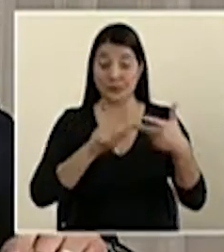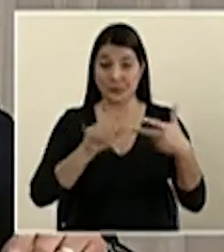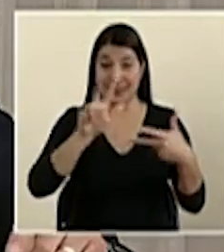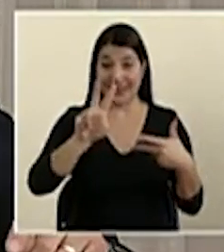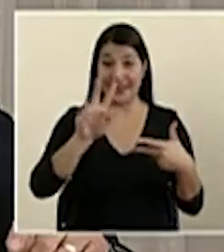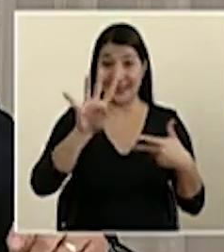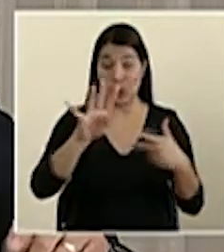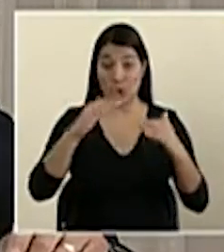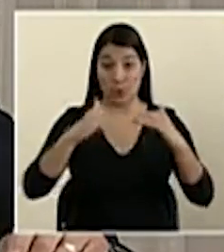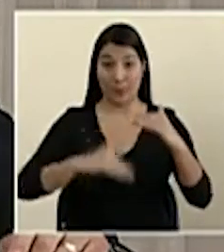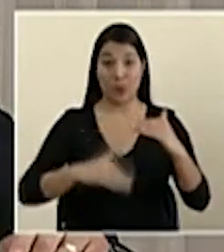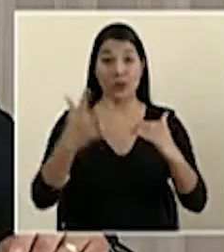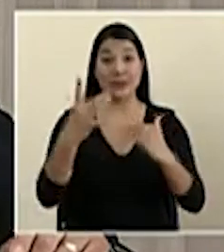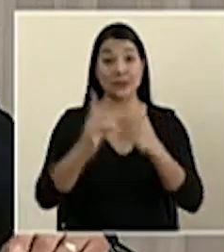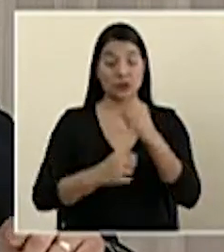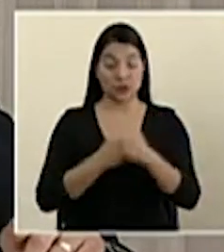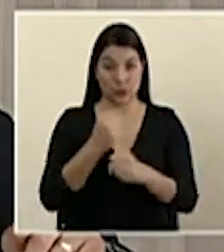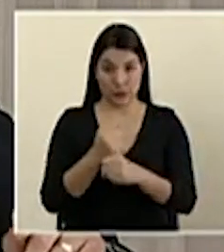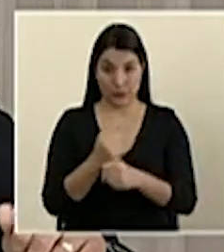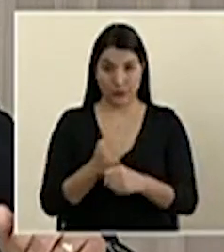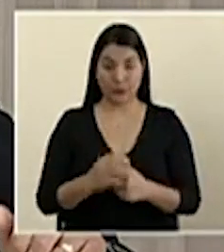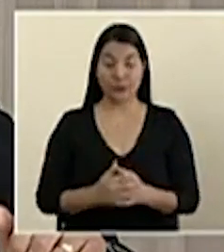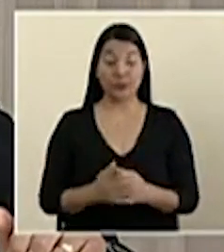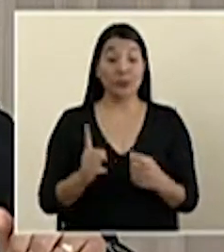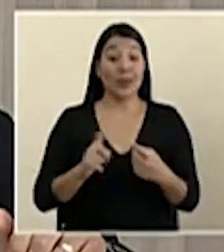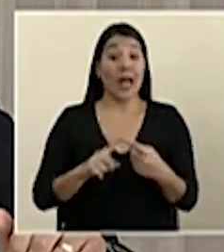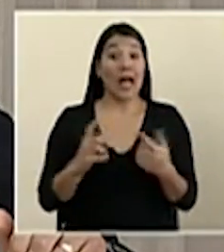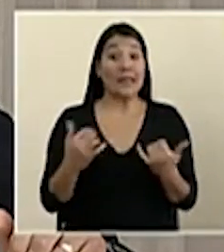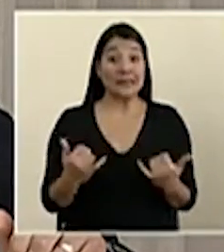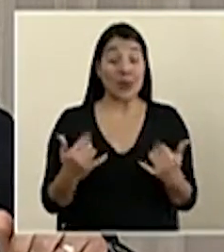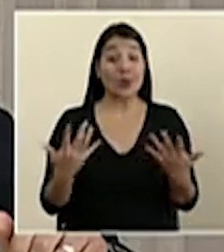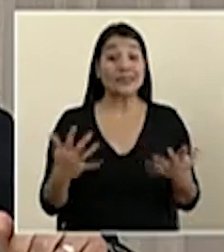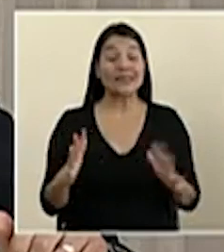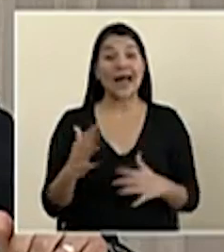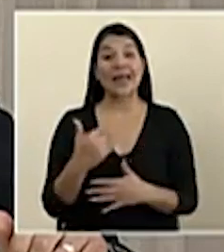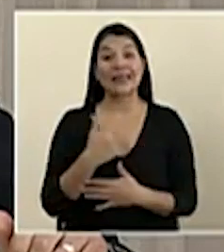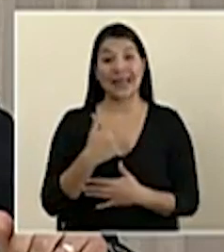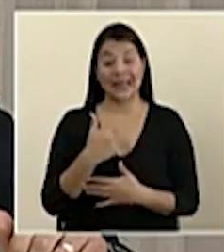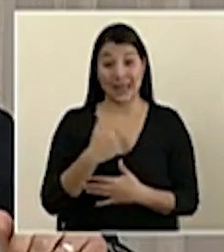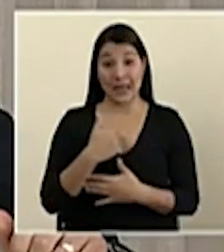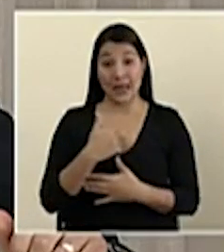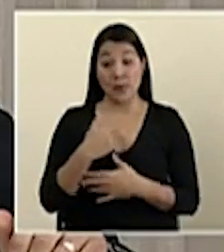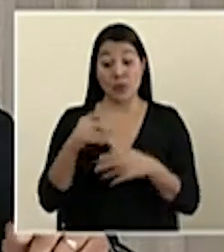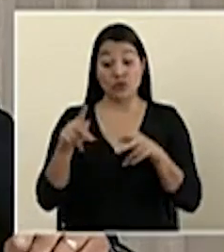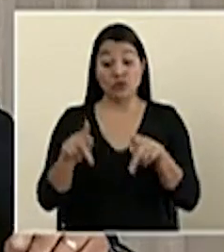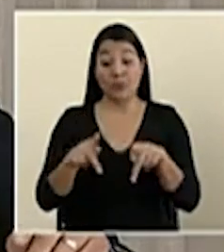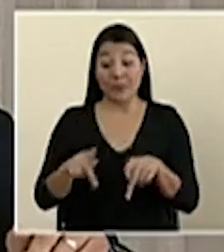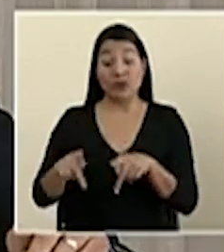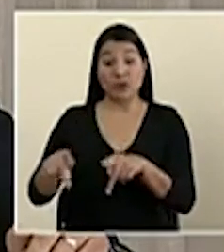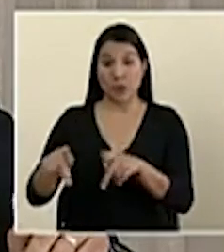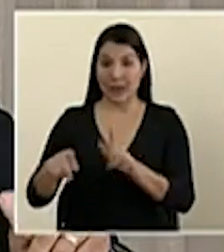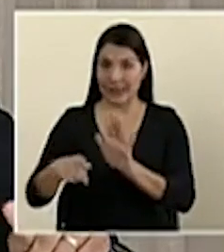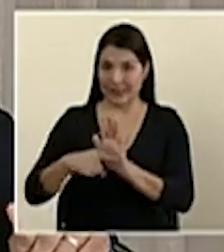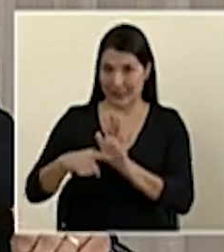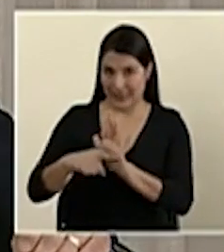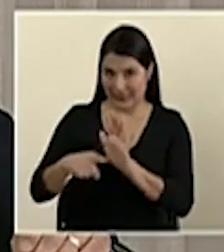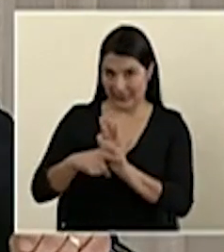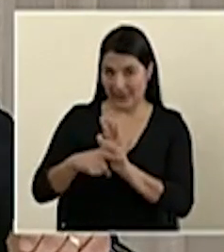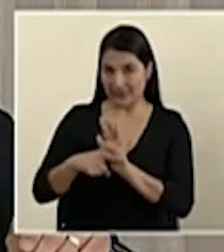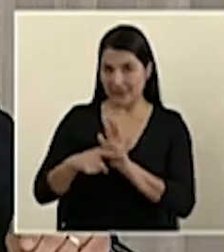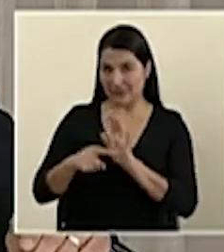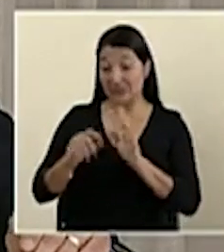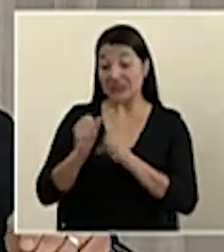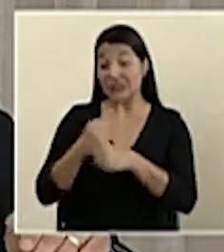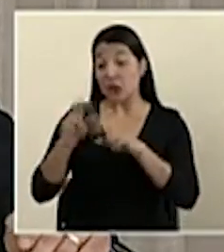menores de edad. Hasta ese momento, tenemos un total de personas descartadas que asciende a los